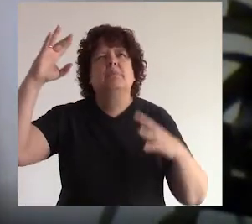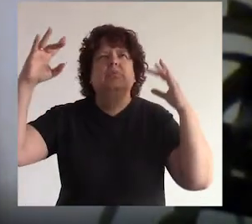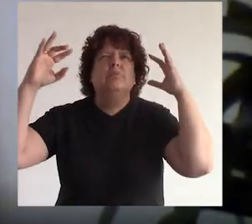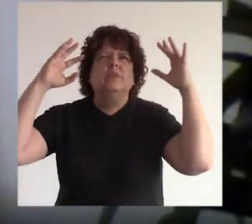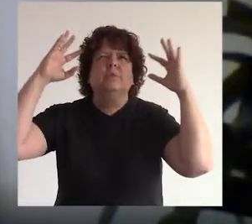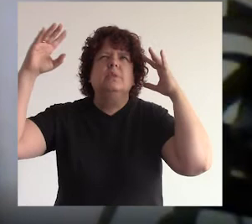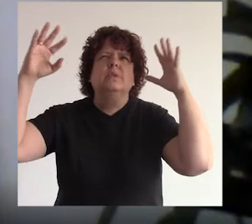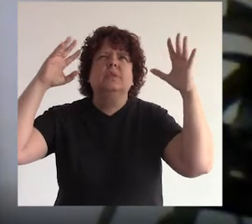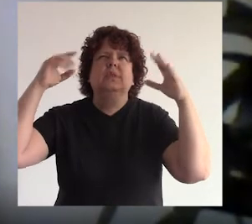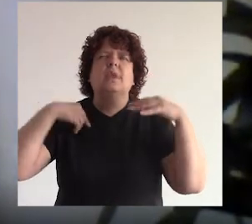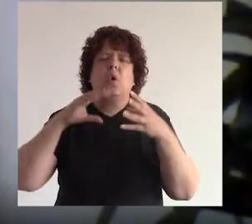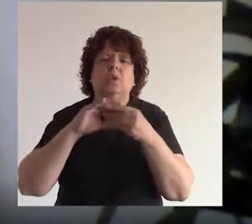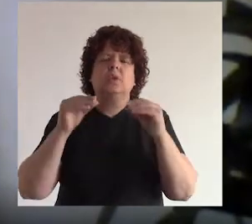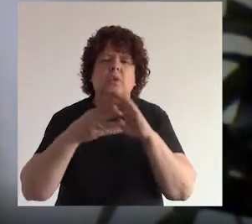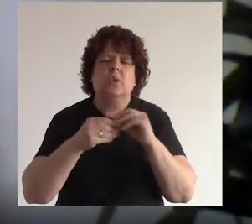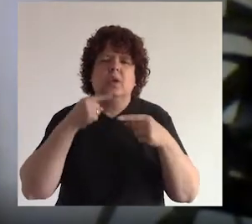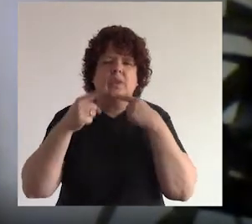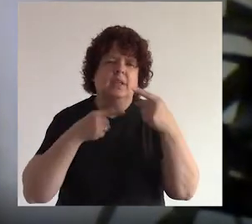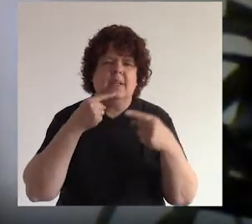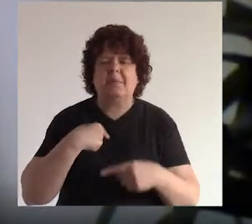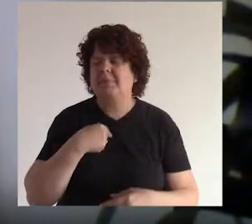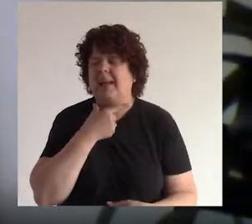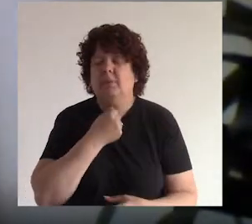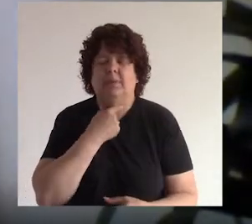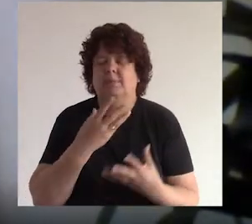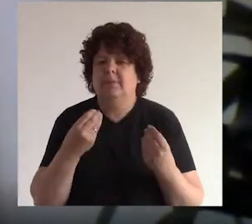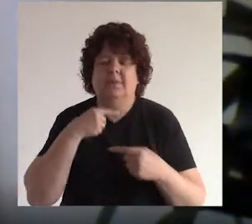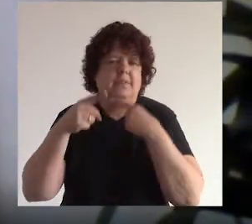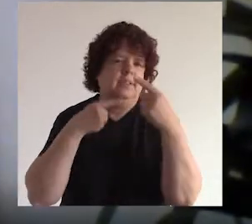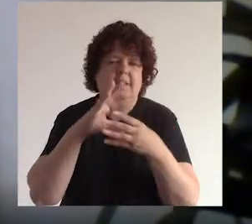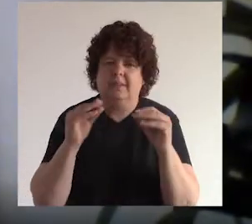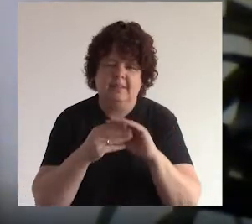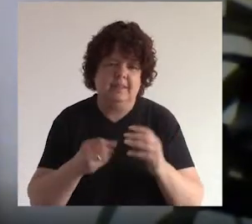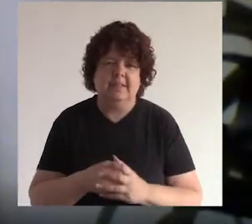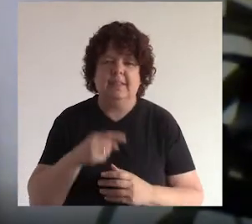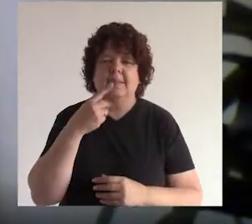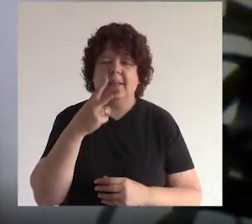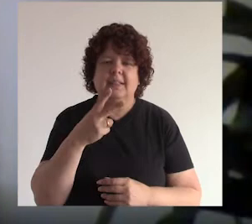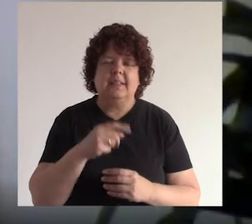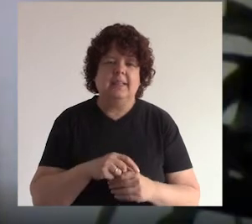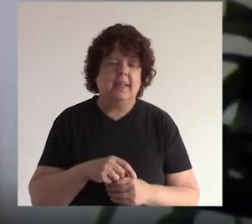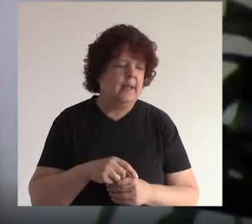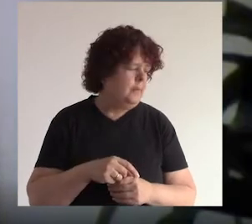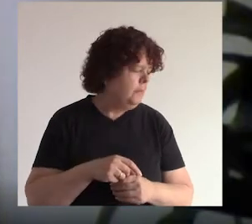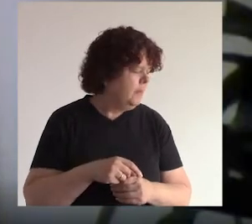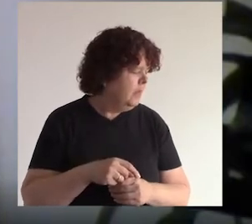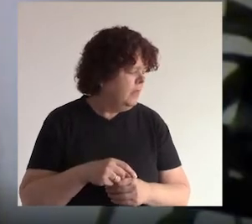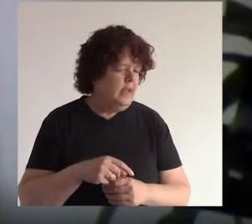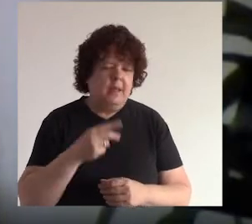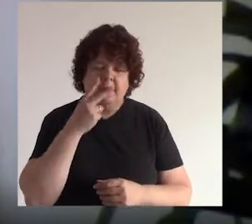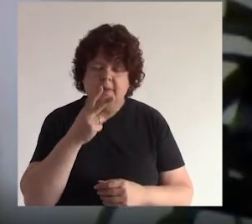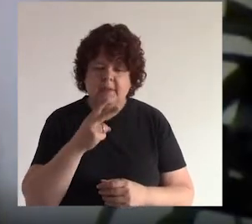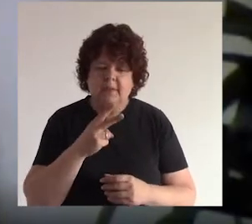imaginemos ahora quiero contarles una historia porque a mí me encanta contar historias imaginemos que estos chicos ¿no?